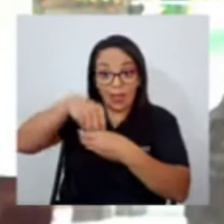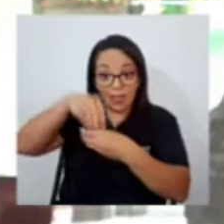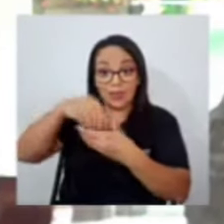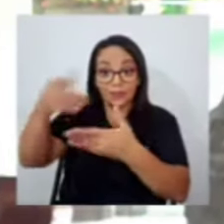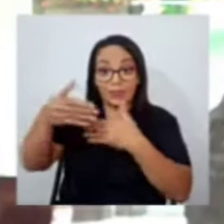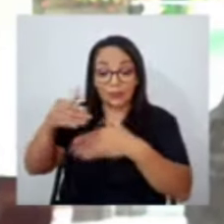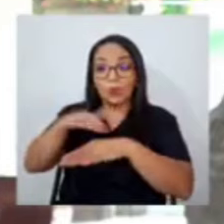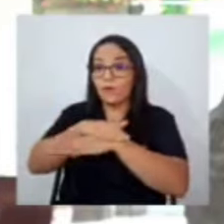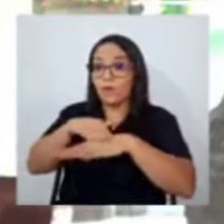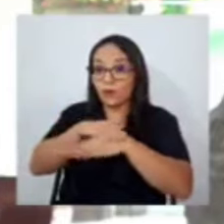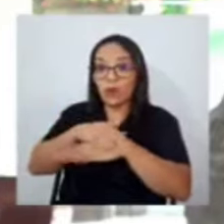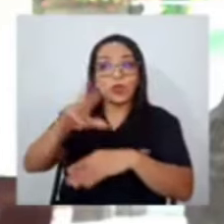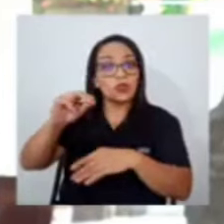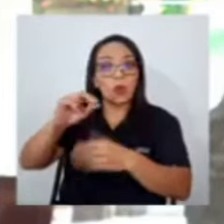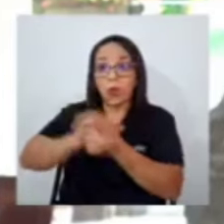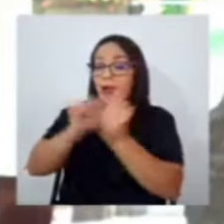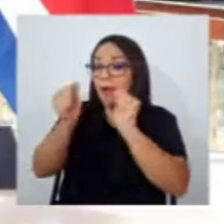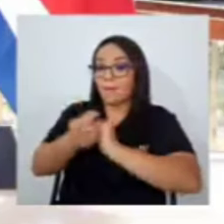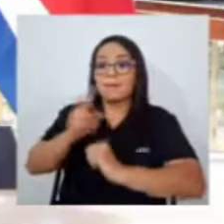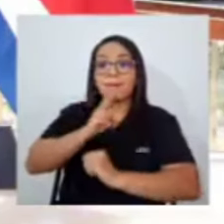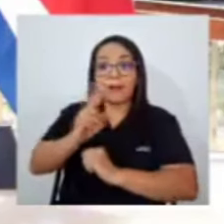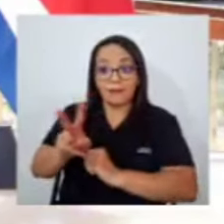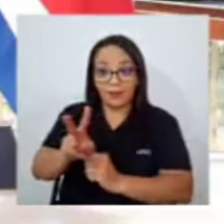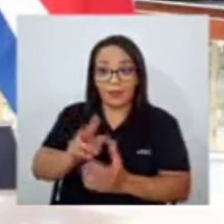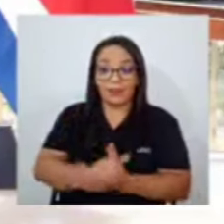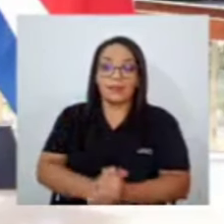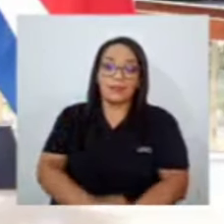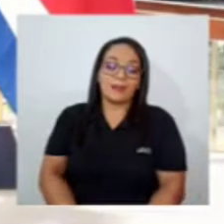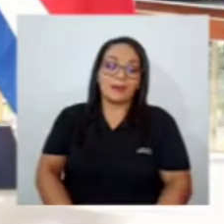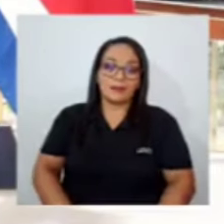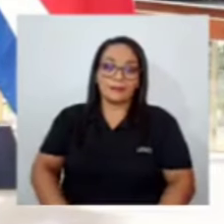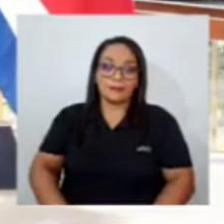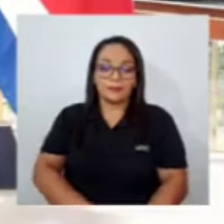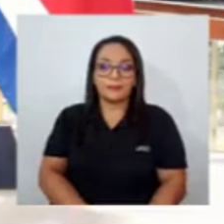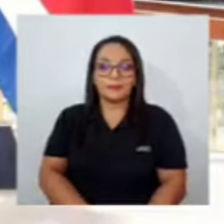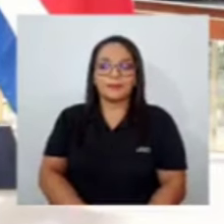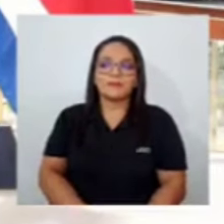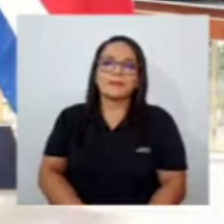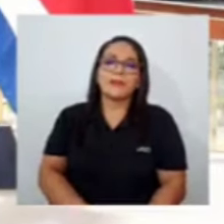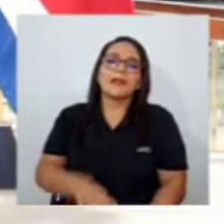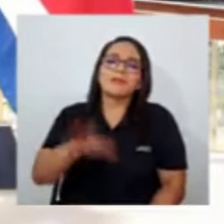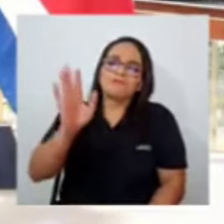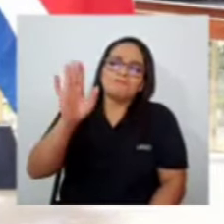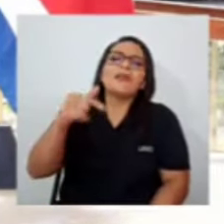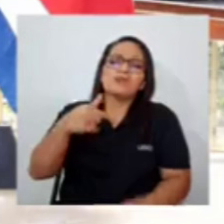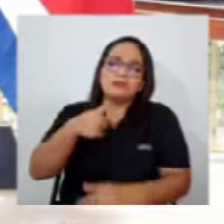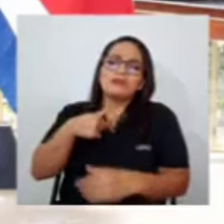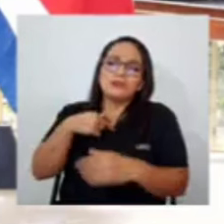tergiverse la verdad yo le reconozco a don David cierta